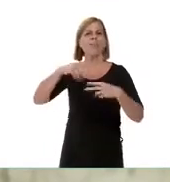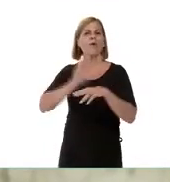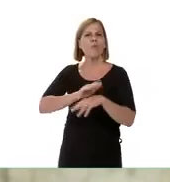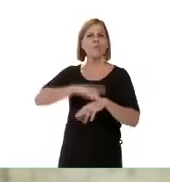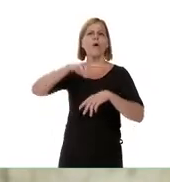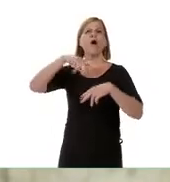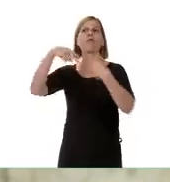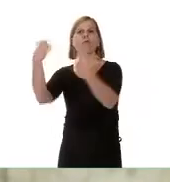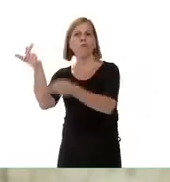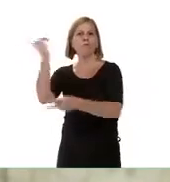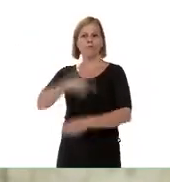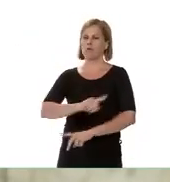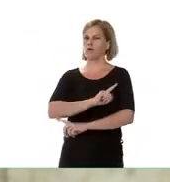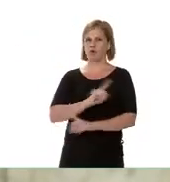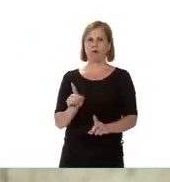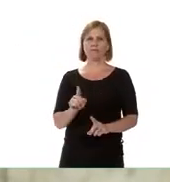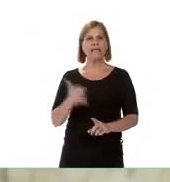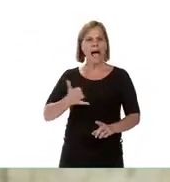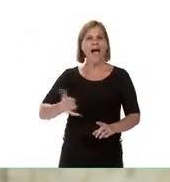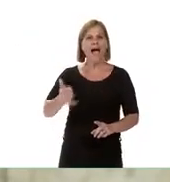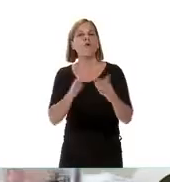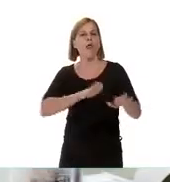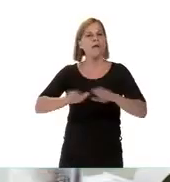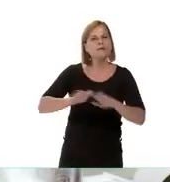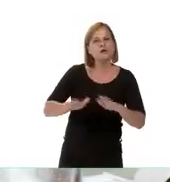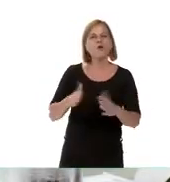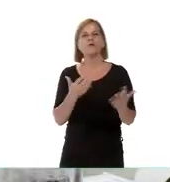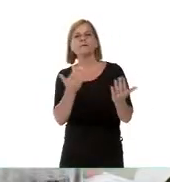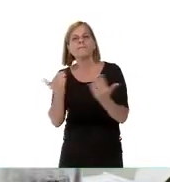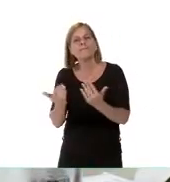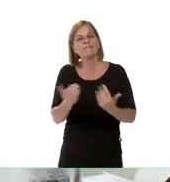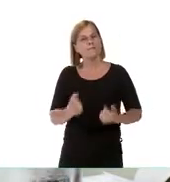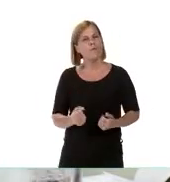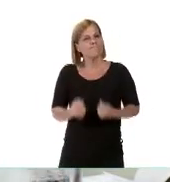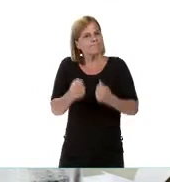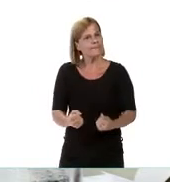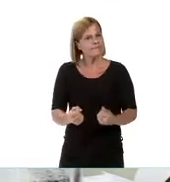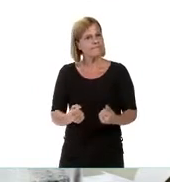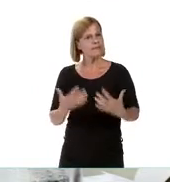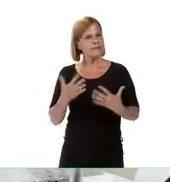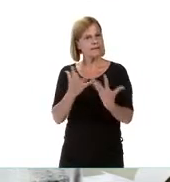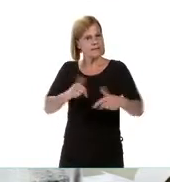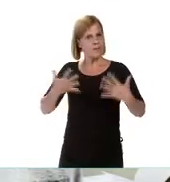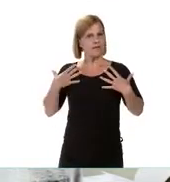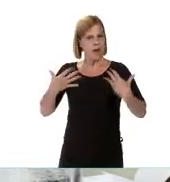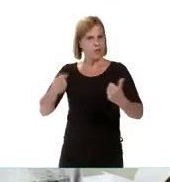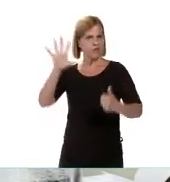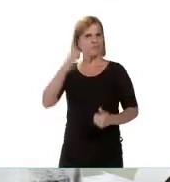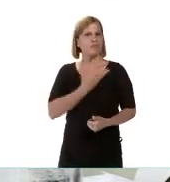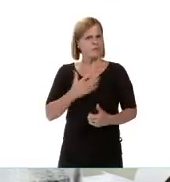viajeros que vienen del exterior, ya hay circulación. Estamos fortaleciendo todo el sistema de salud provincial,